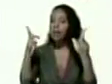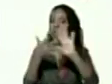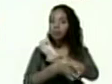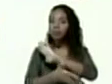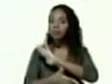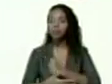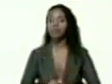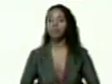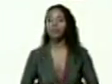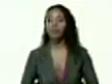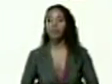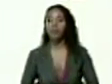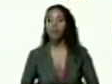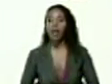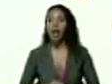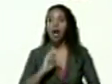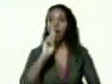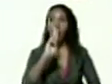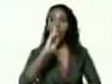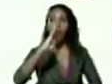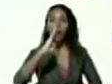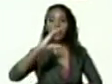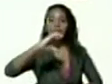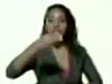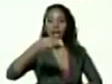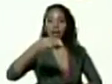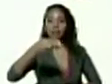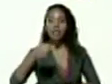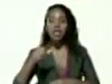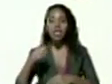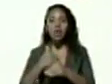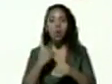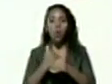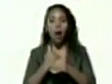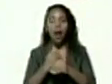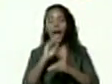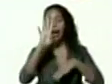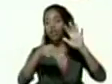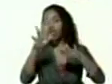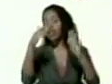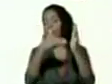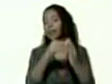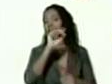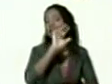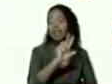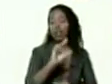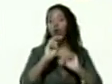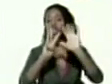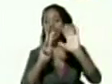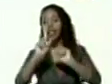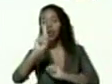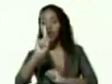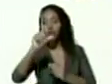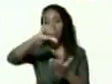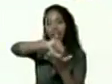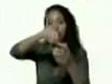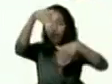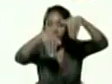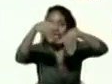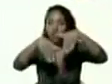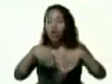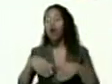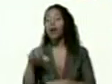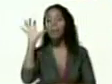tenemos las VCH aceitadas en las 14.381 centros electorales del país